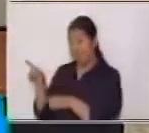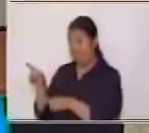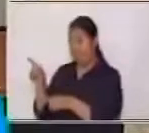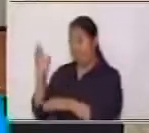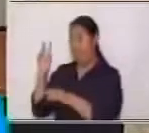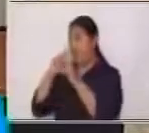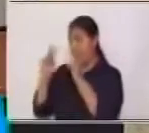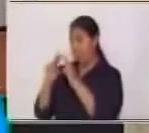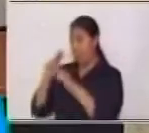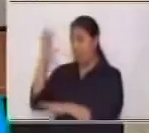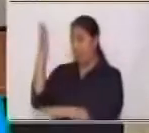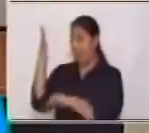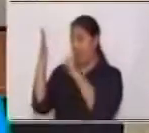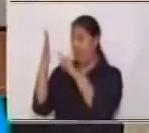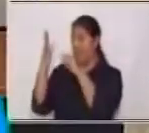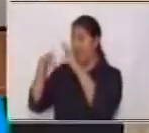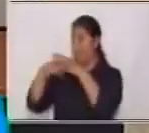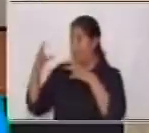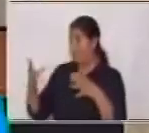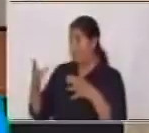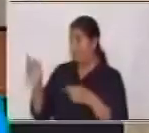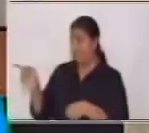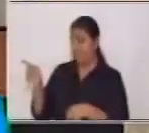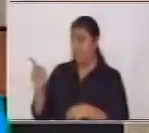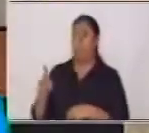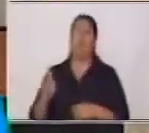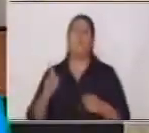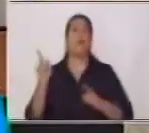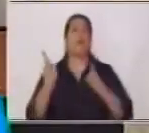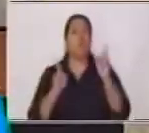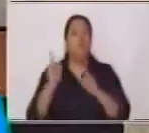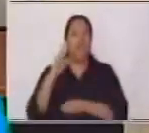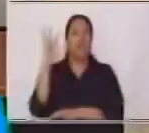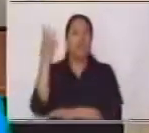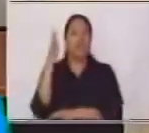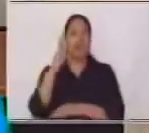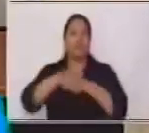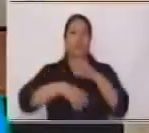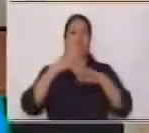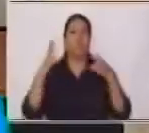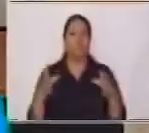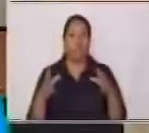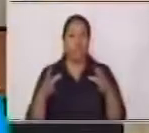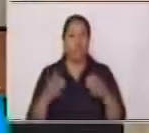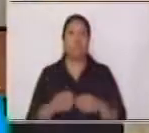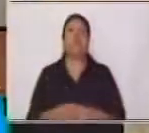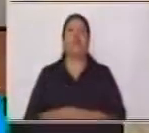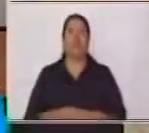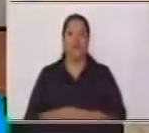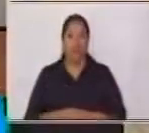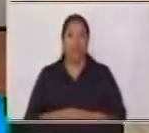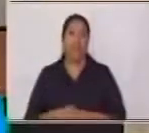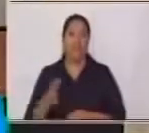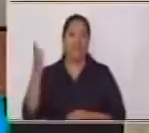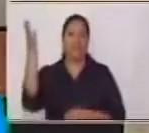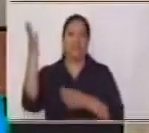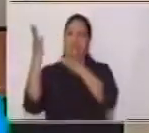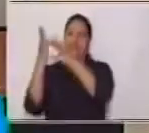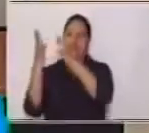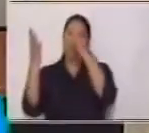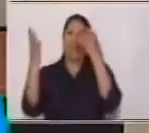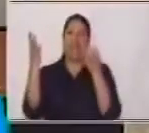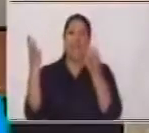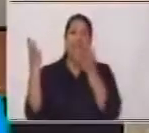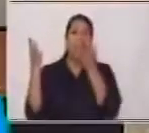Muy bien ¿Cuáles son los árboles frutales? Los árboles frutales son los que nos dan frutos Exacto